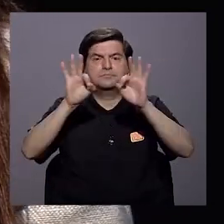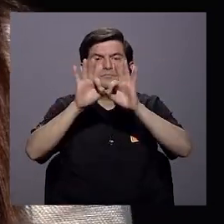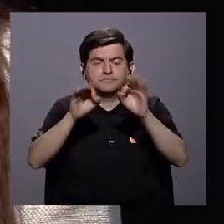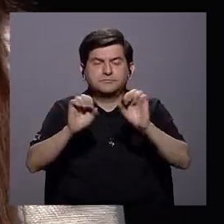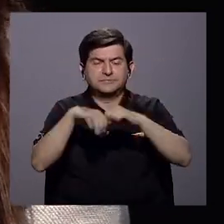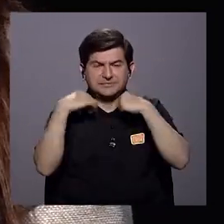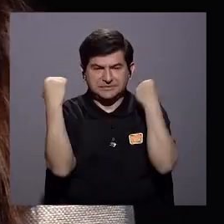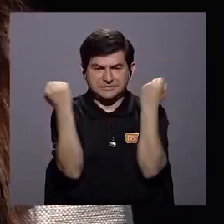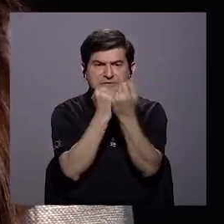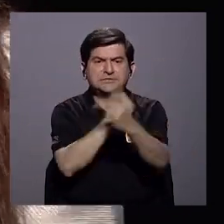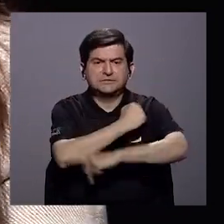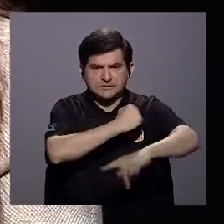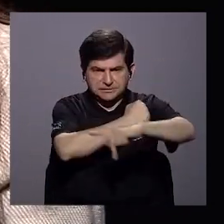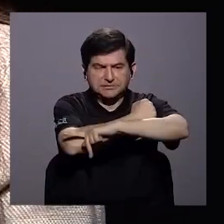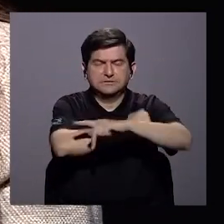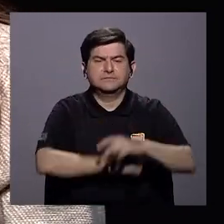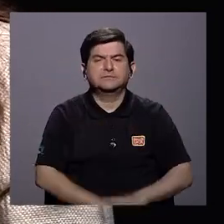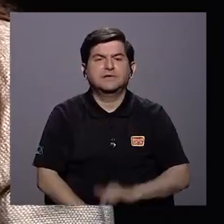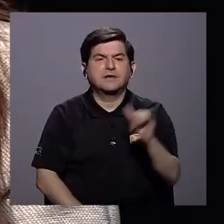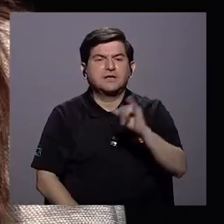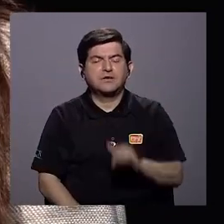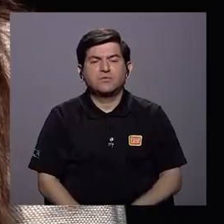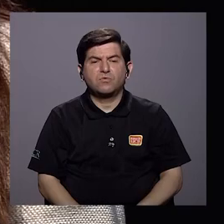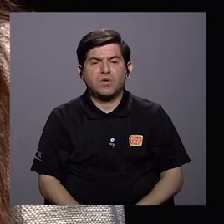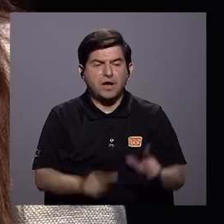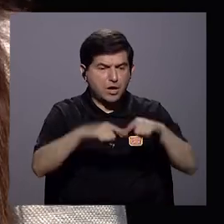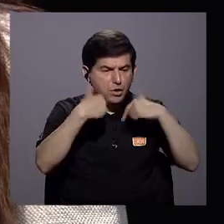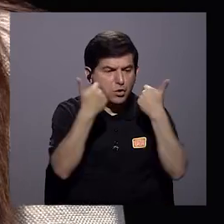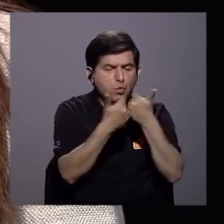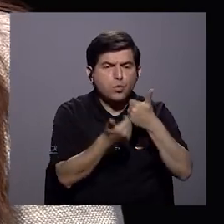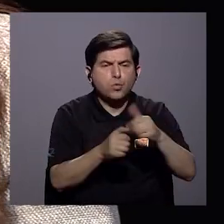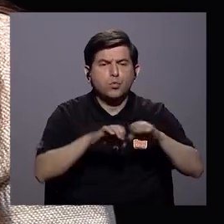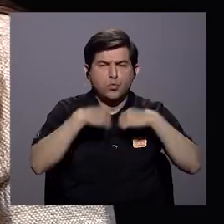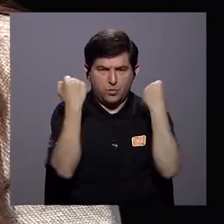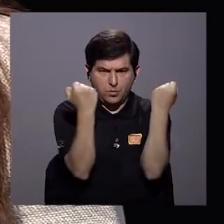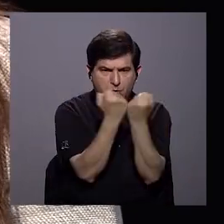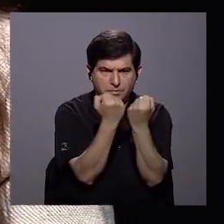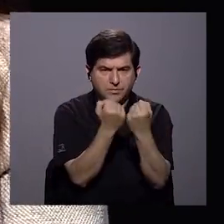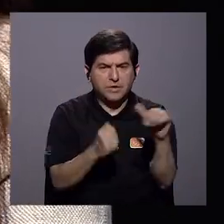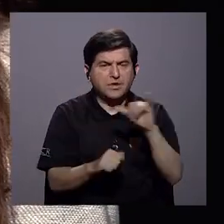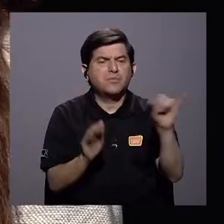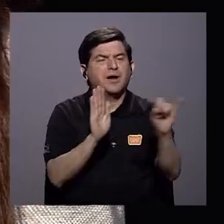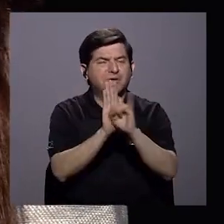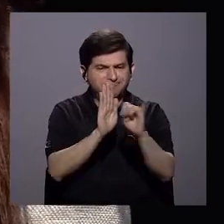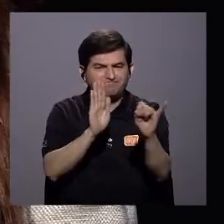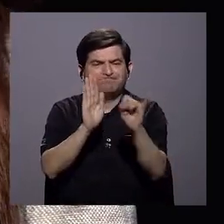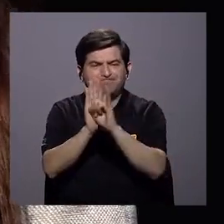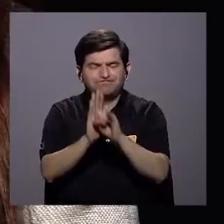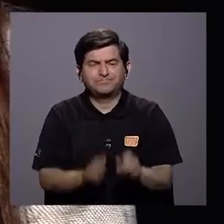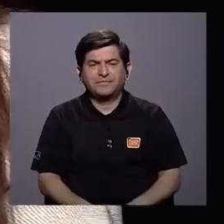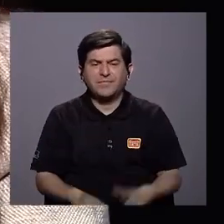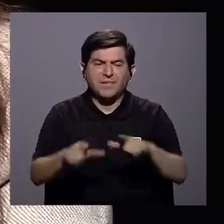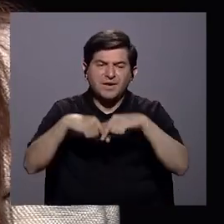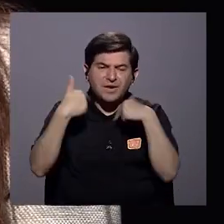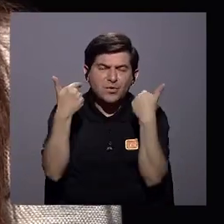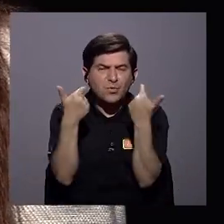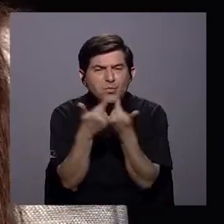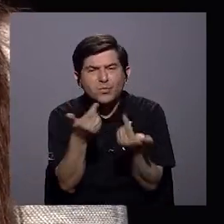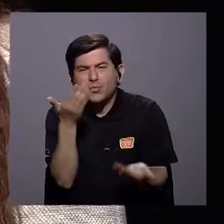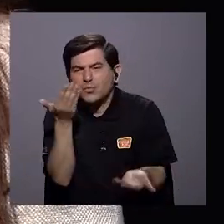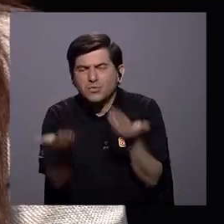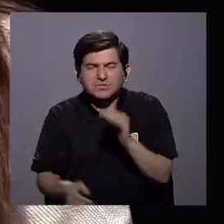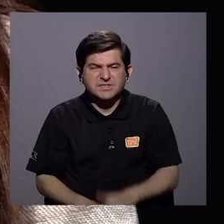sindicatos de este país y también centrales sindicales. Por supuesto que también hemos identificado centrales o grupos